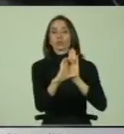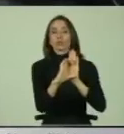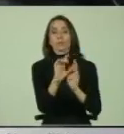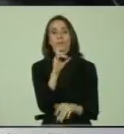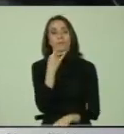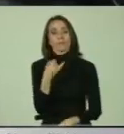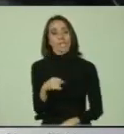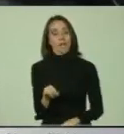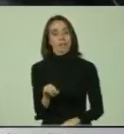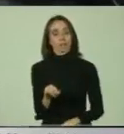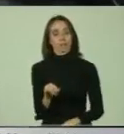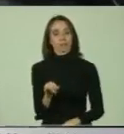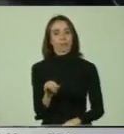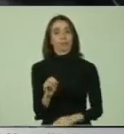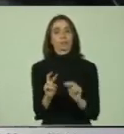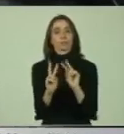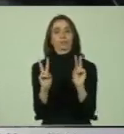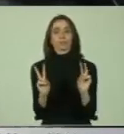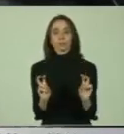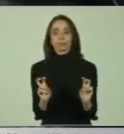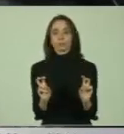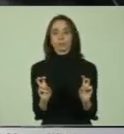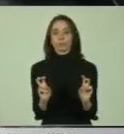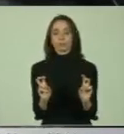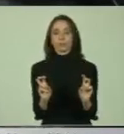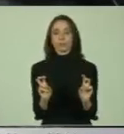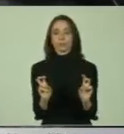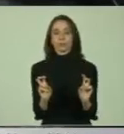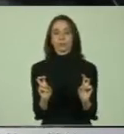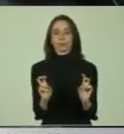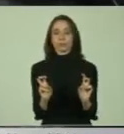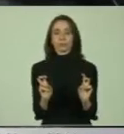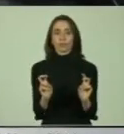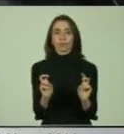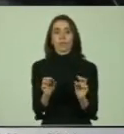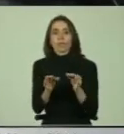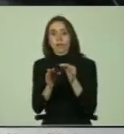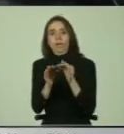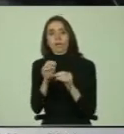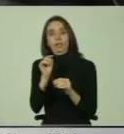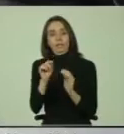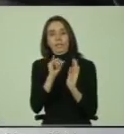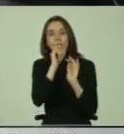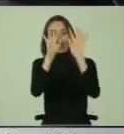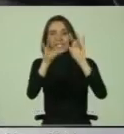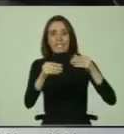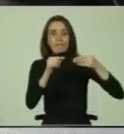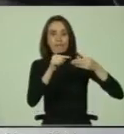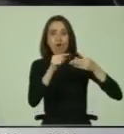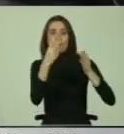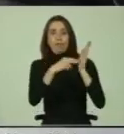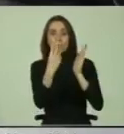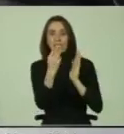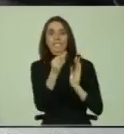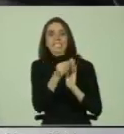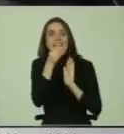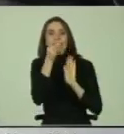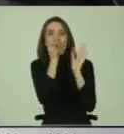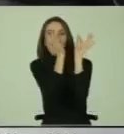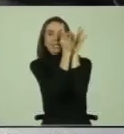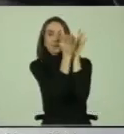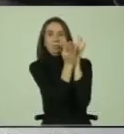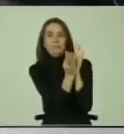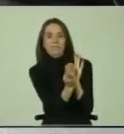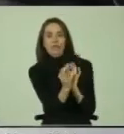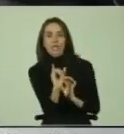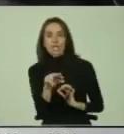Finalmente, en lo que respecta a las recomendaciones específicas entregadas en el informe 2013, el INDH